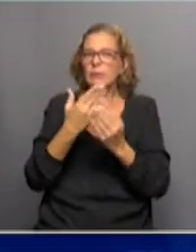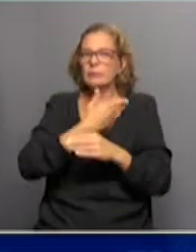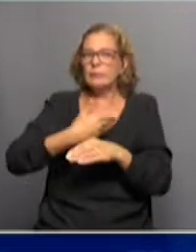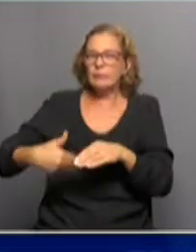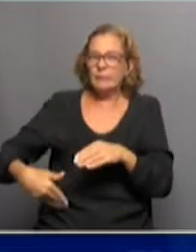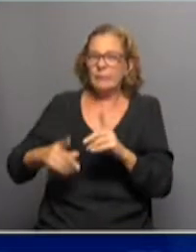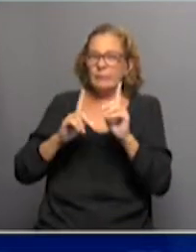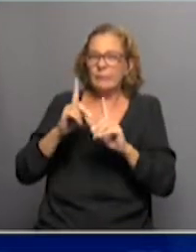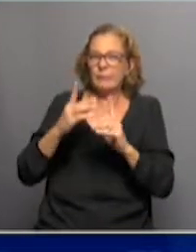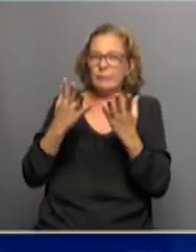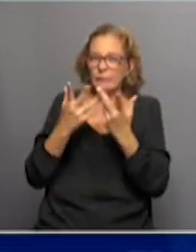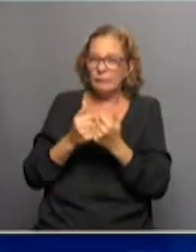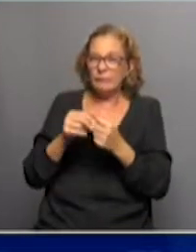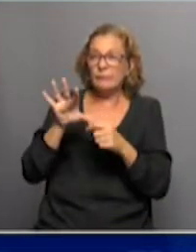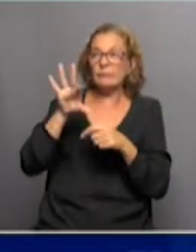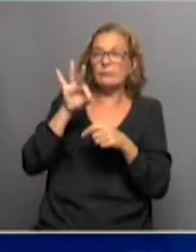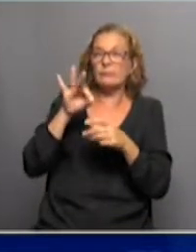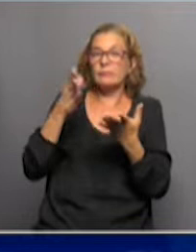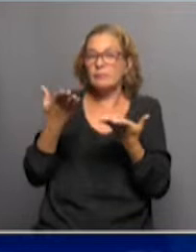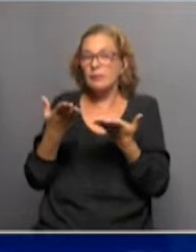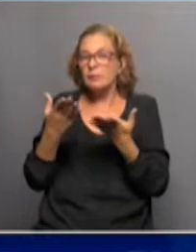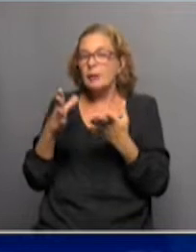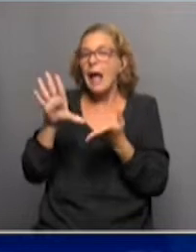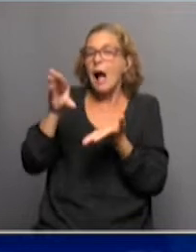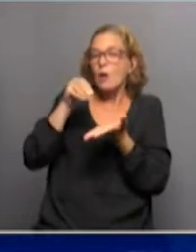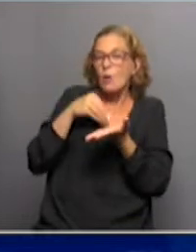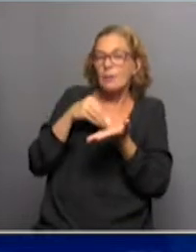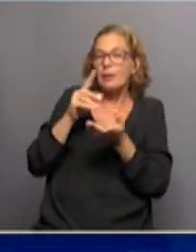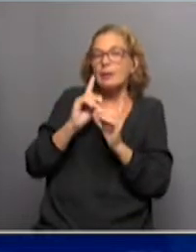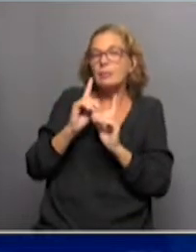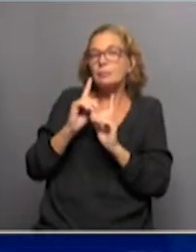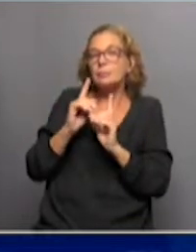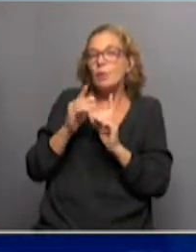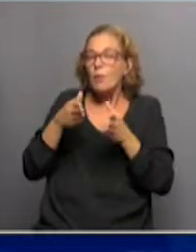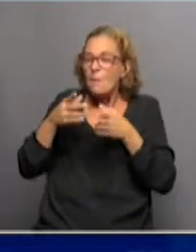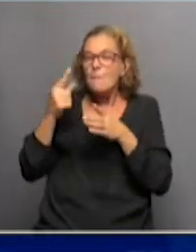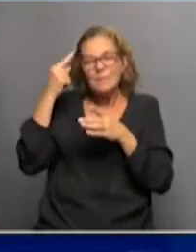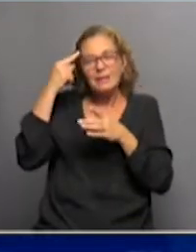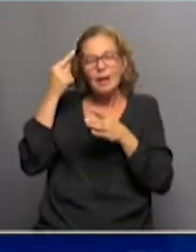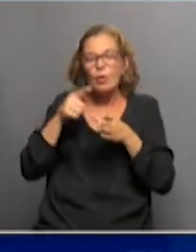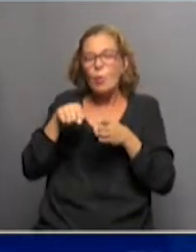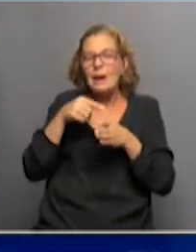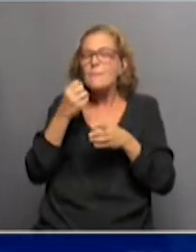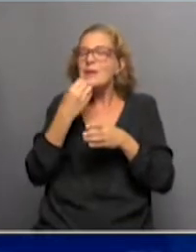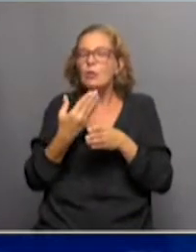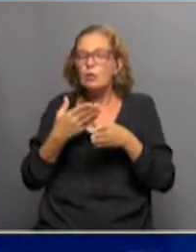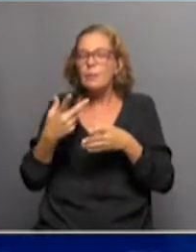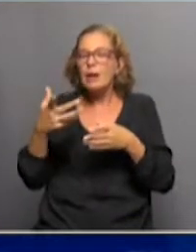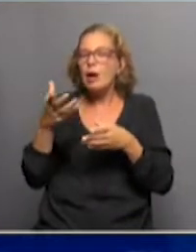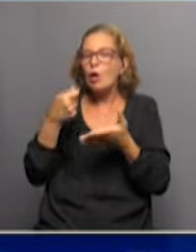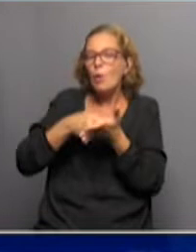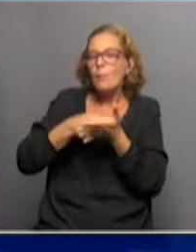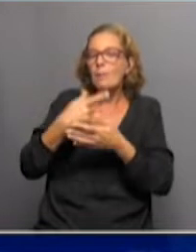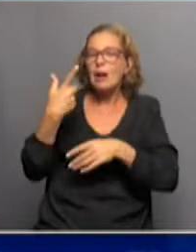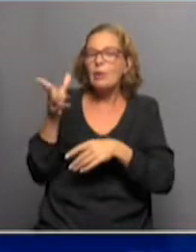gobierno de alguna manera tuvo en cuenta para adquirir o por lo menos enfilar hacia dónde o cuáles serían las mejores para la población?